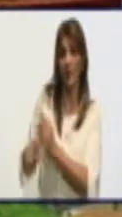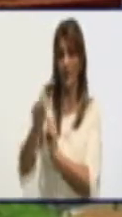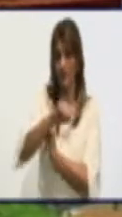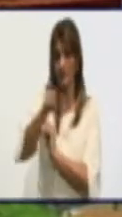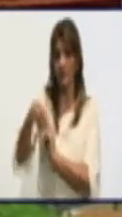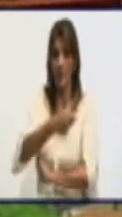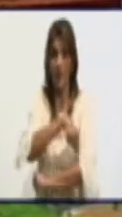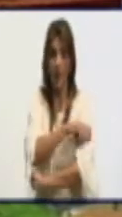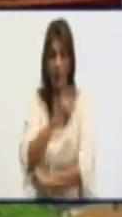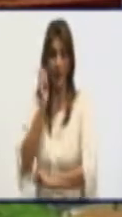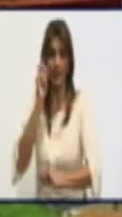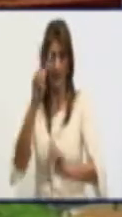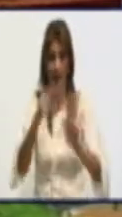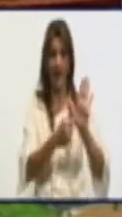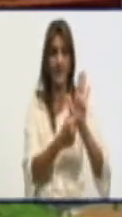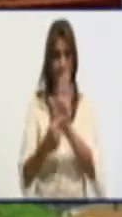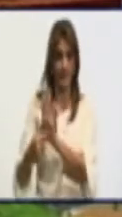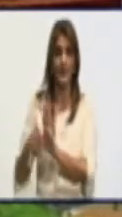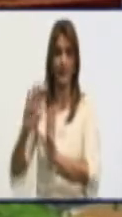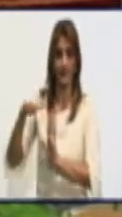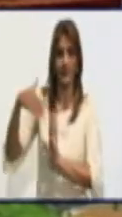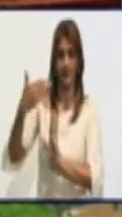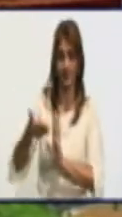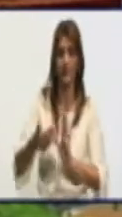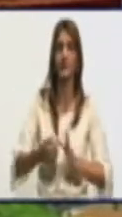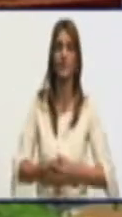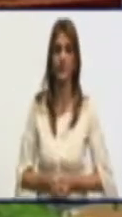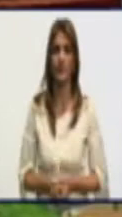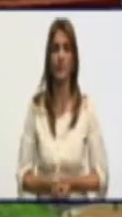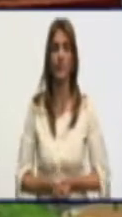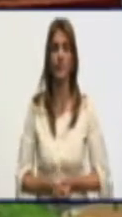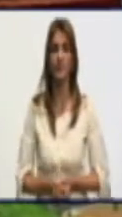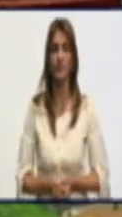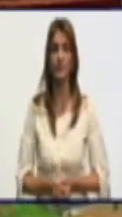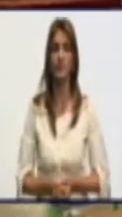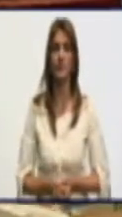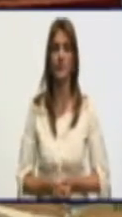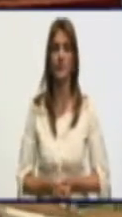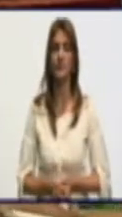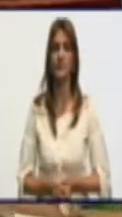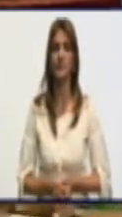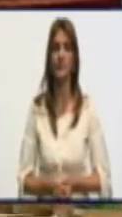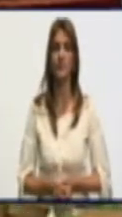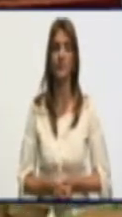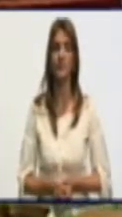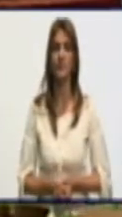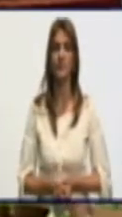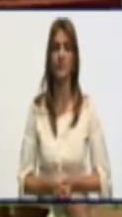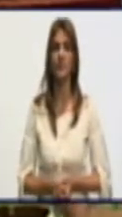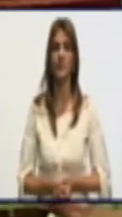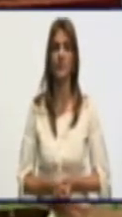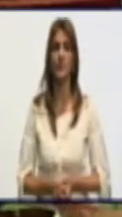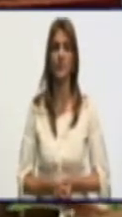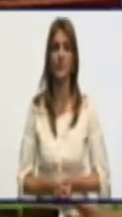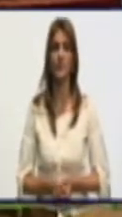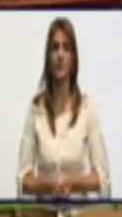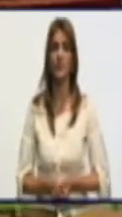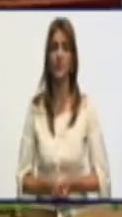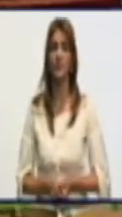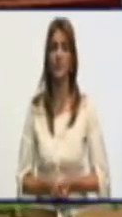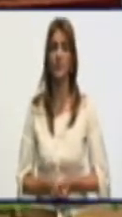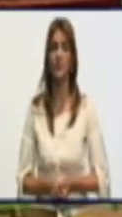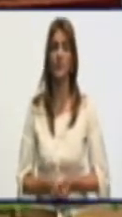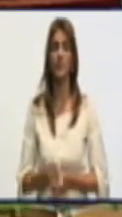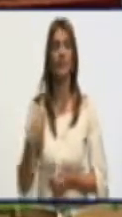pan de, o panqué de maíz, que es como me está diciendo Yunel que le quieren llamar. ¿Cómo están